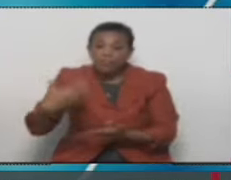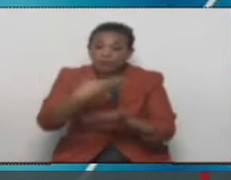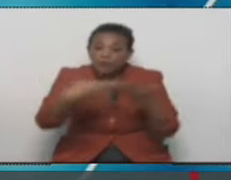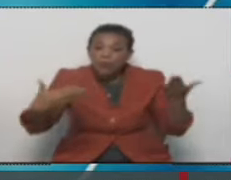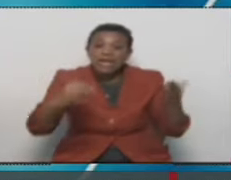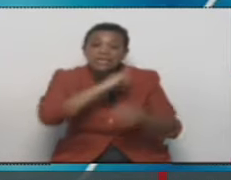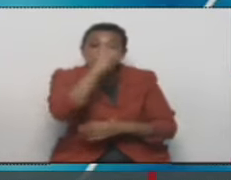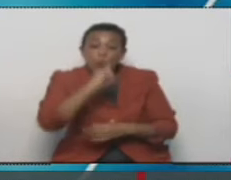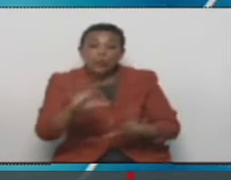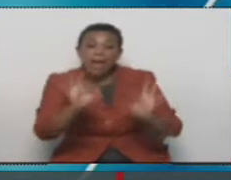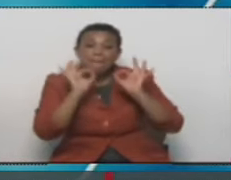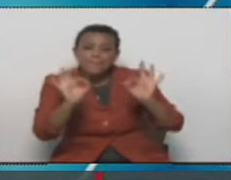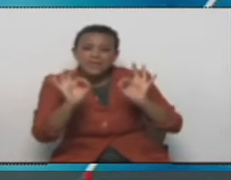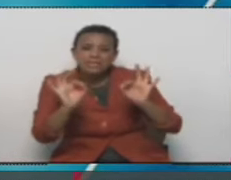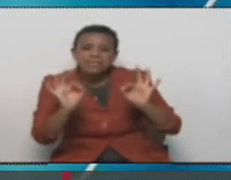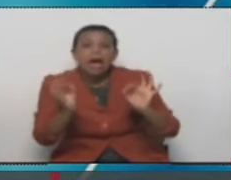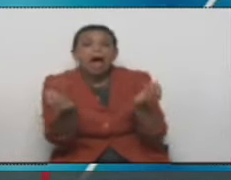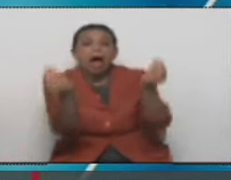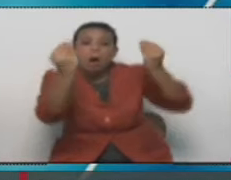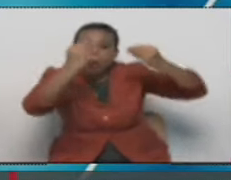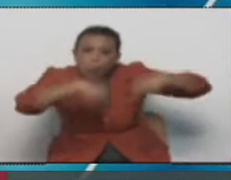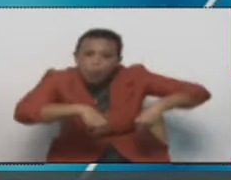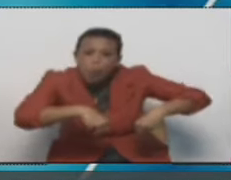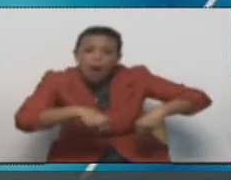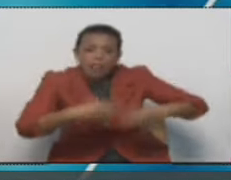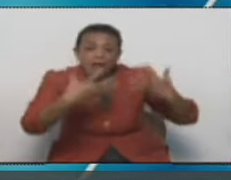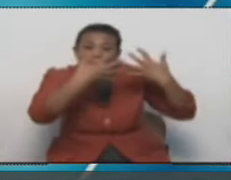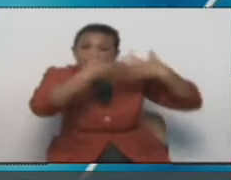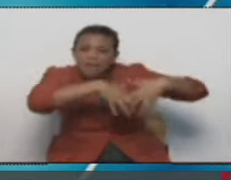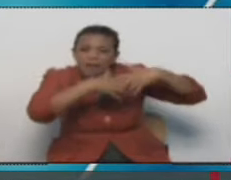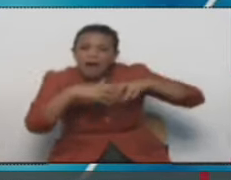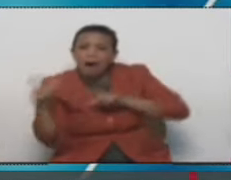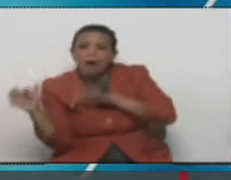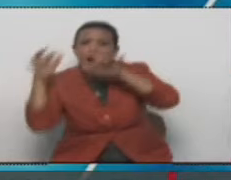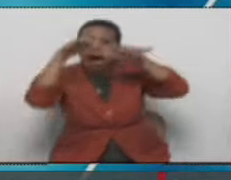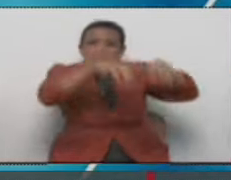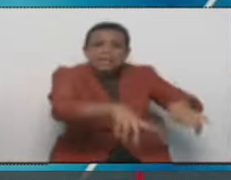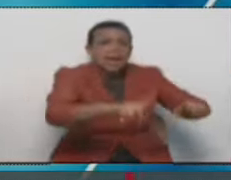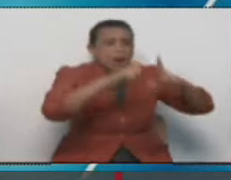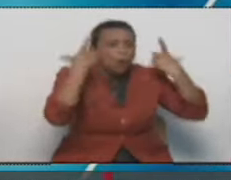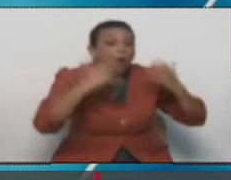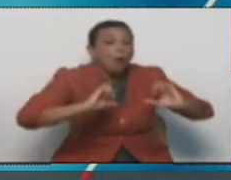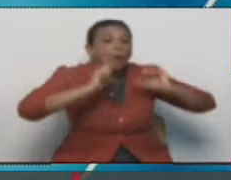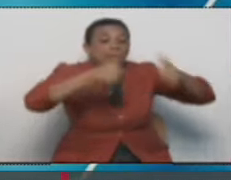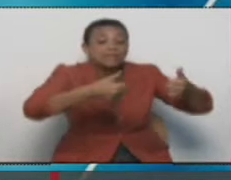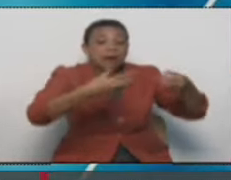zona económica especial se firmó un convenio que esta fábrica va a residir en La Guaira.